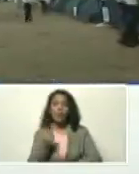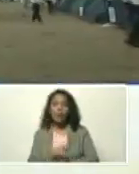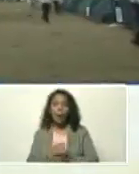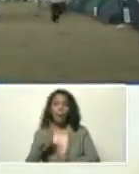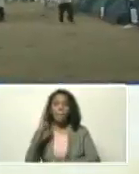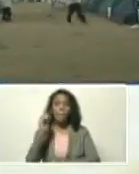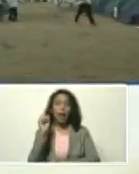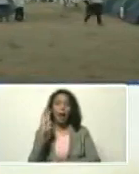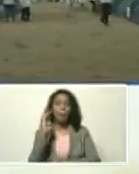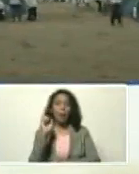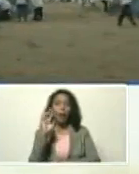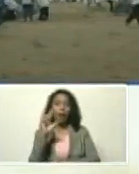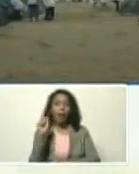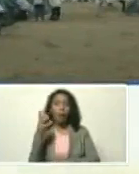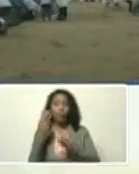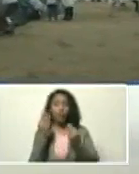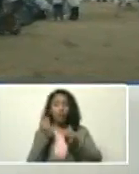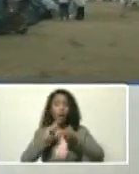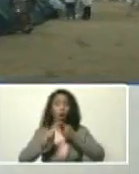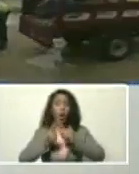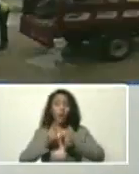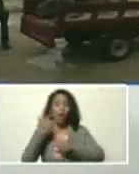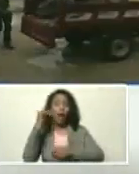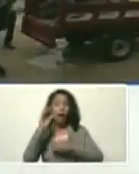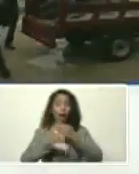Bárbara, son muchas cosas, las que hay que hacer,